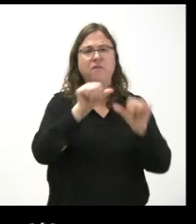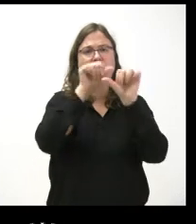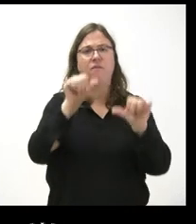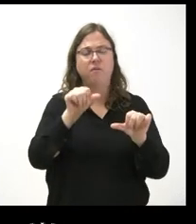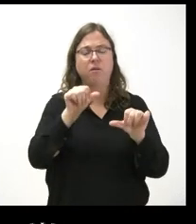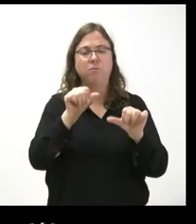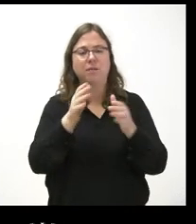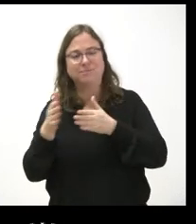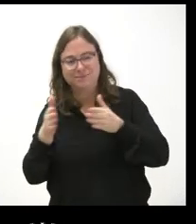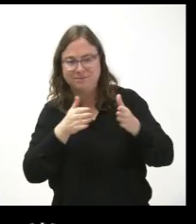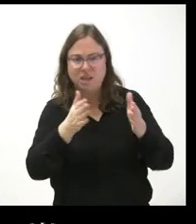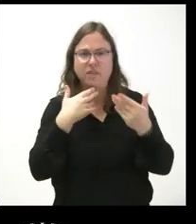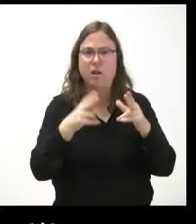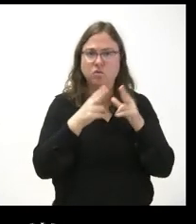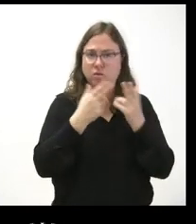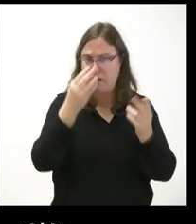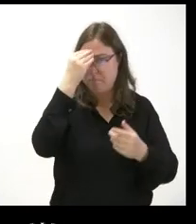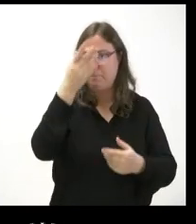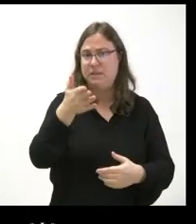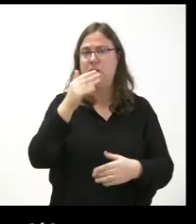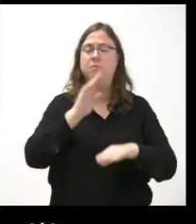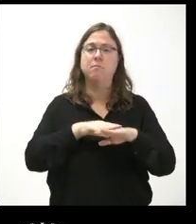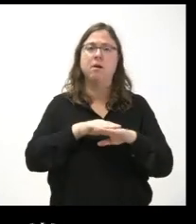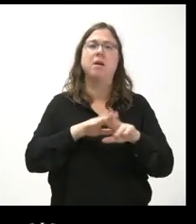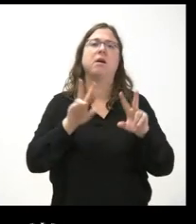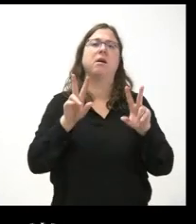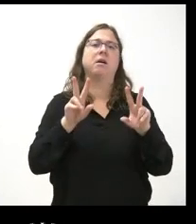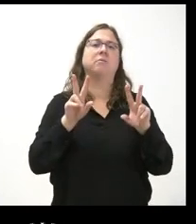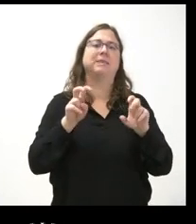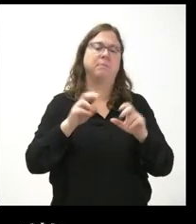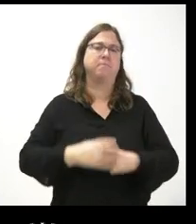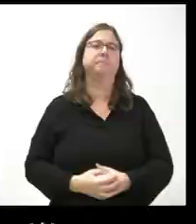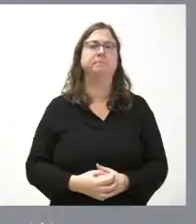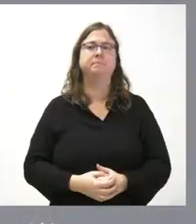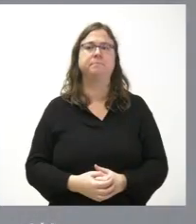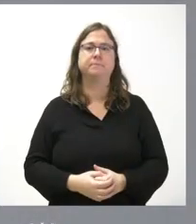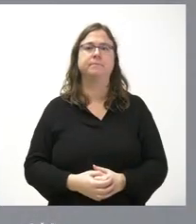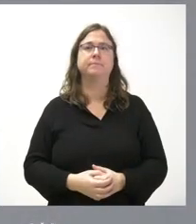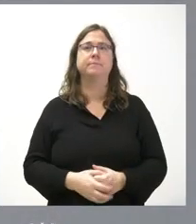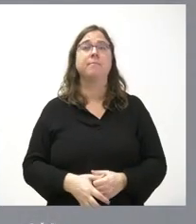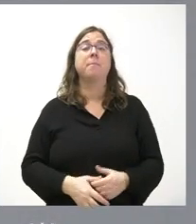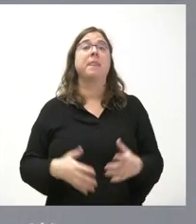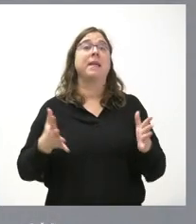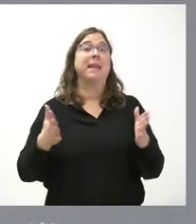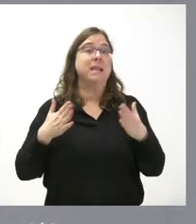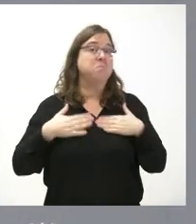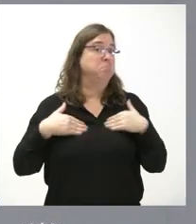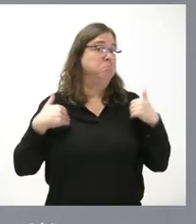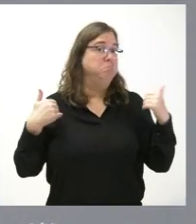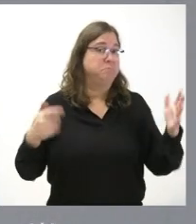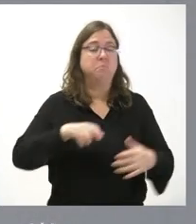de reconducir el diálogo social en determinados aspectos gracias pues cualquier persona